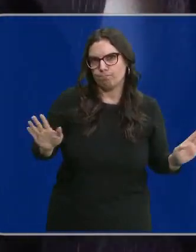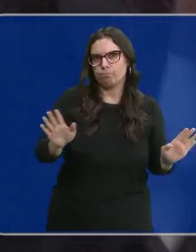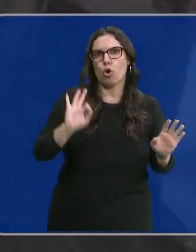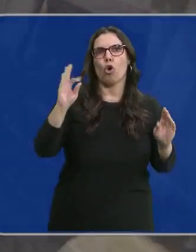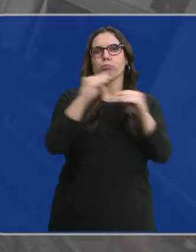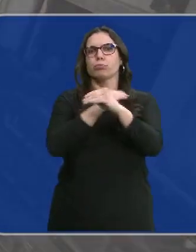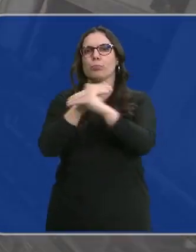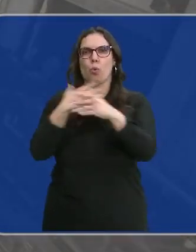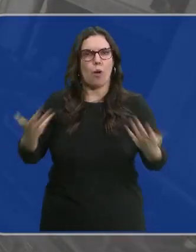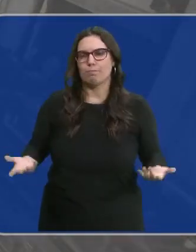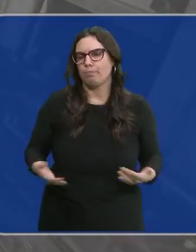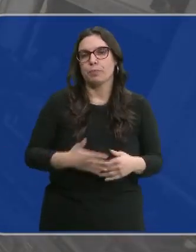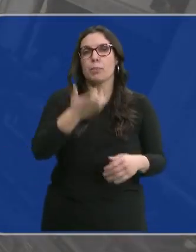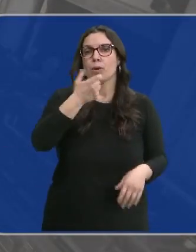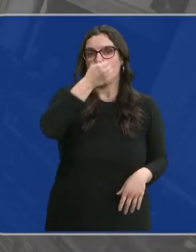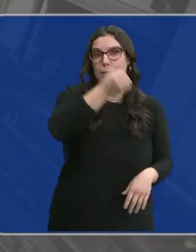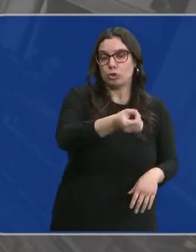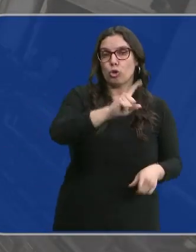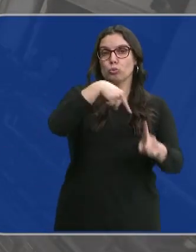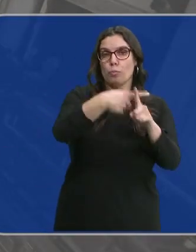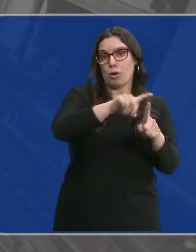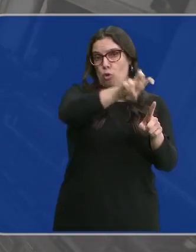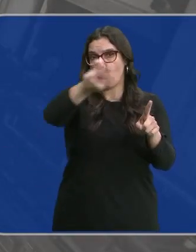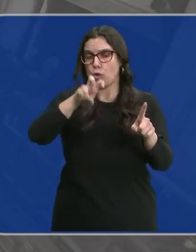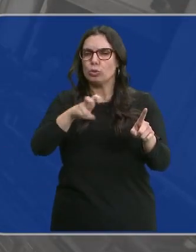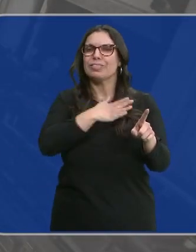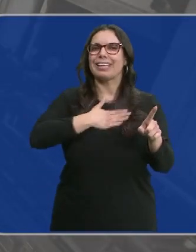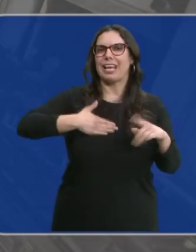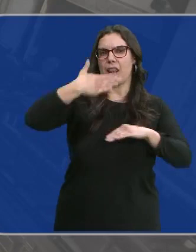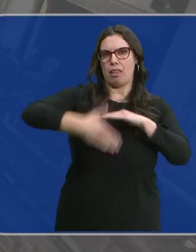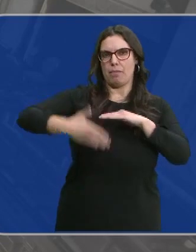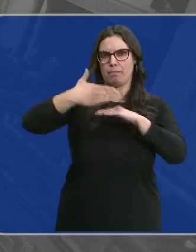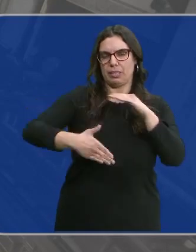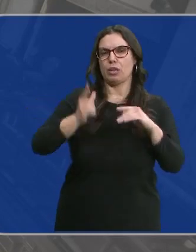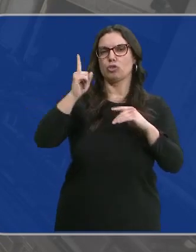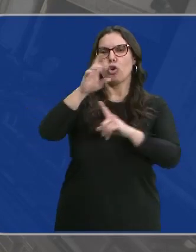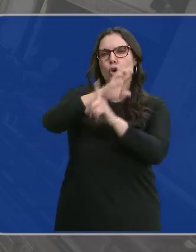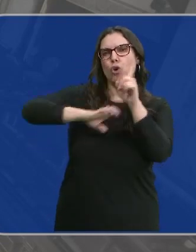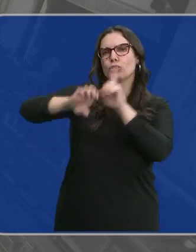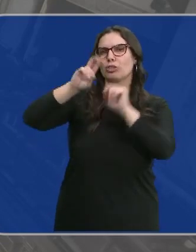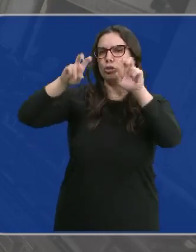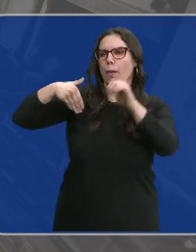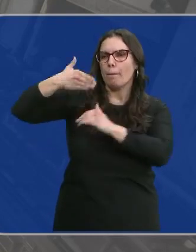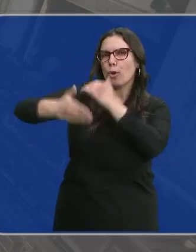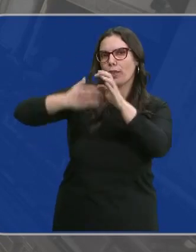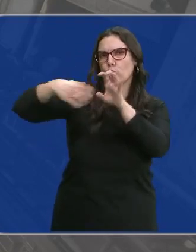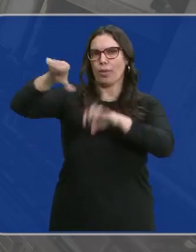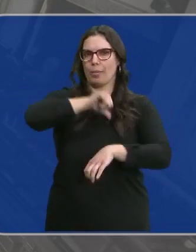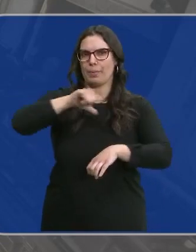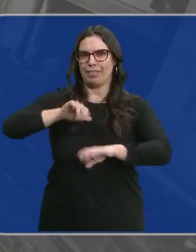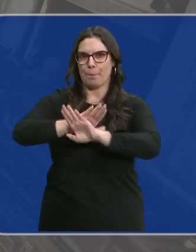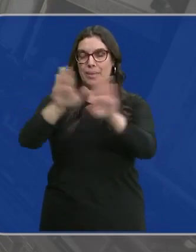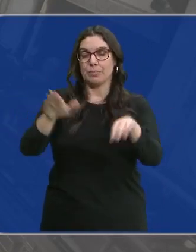divergen. Entre otras cosas, el PSOE, Sumar y otros socios quieren acotar la amnistía al contexto del proceso independentista catalán.